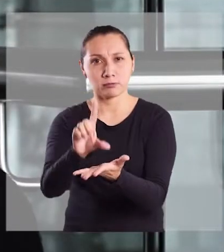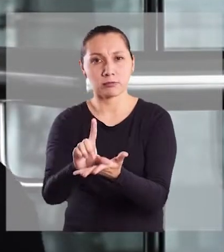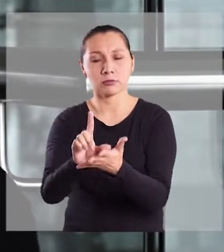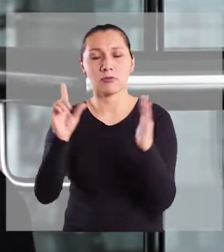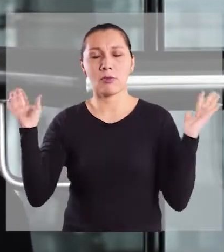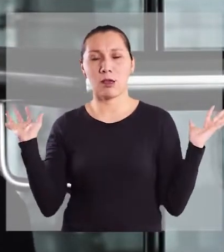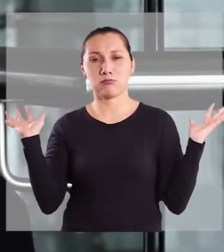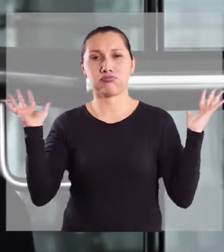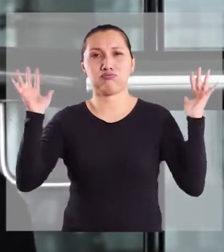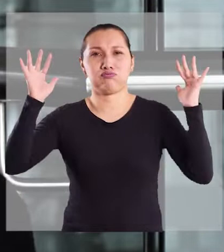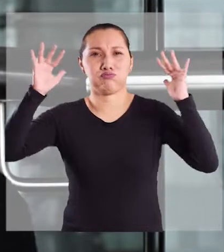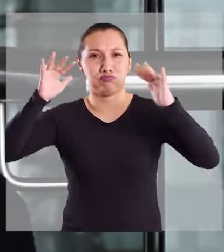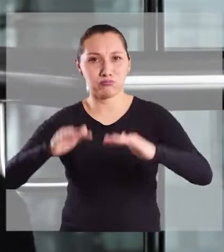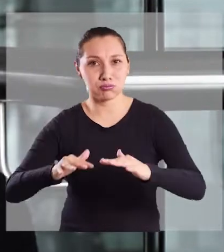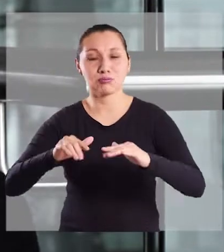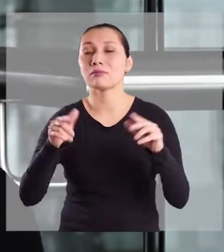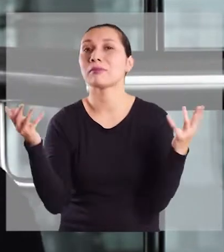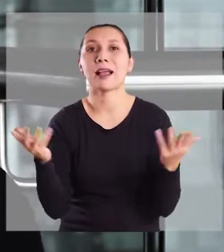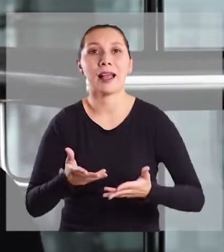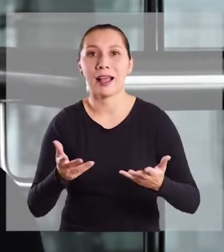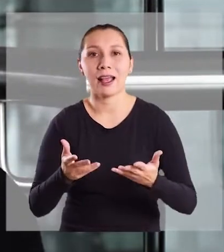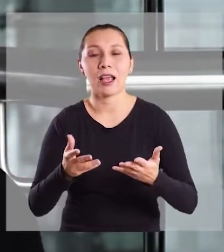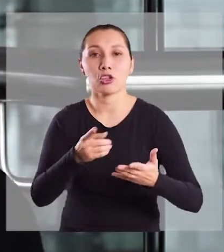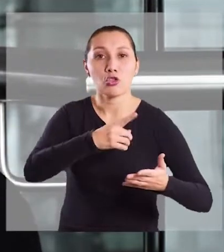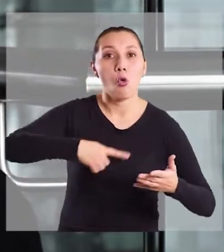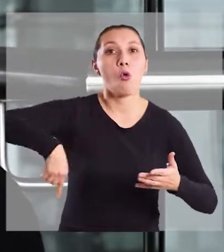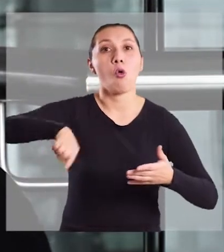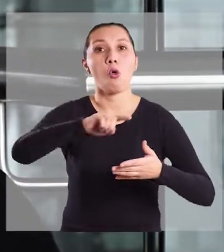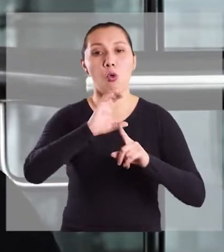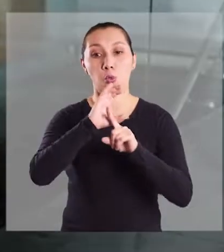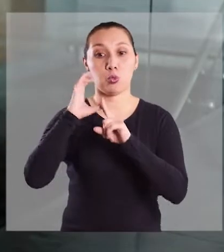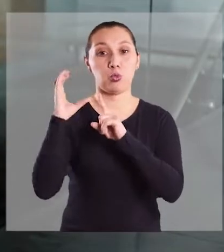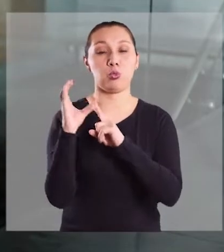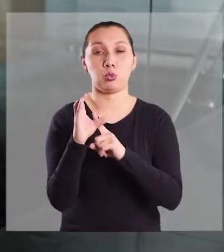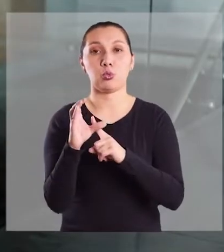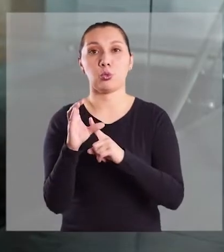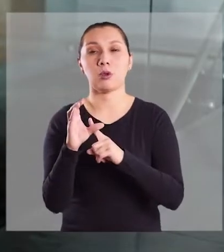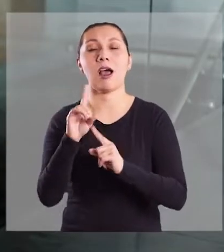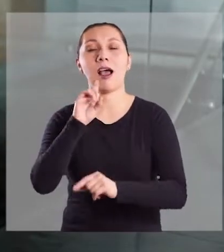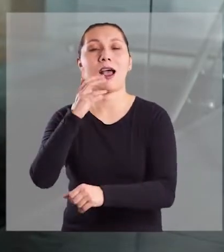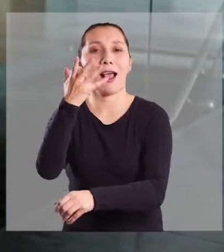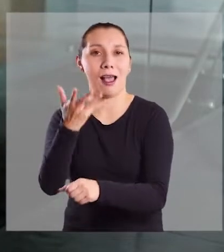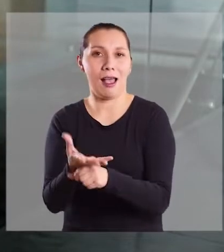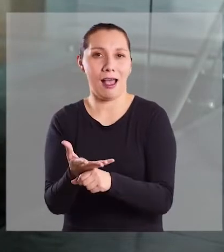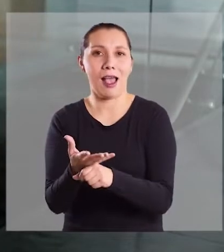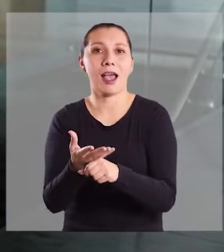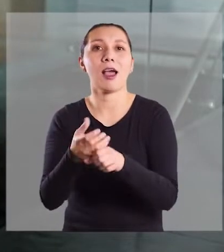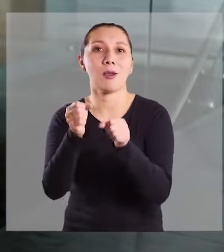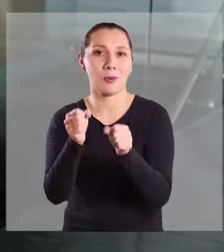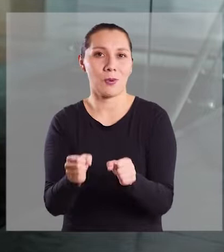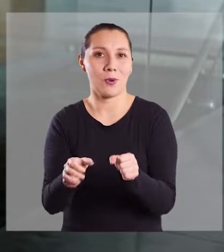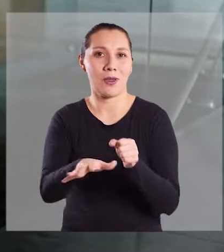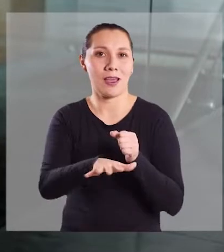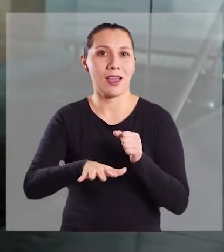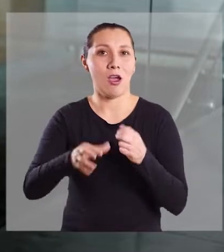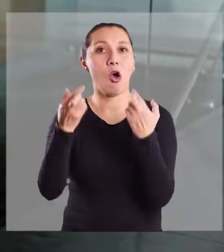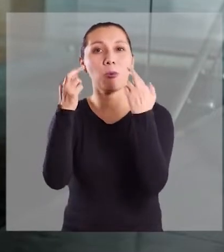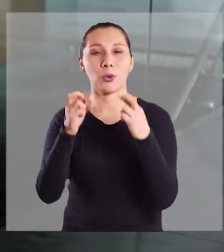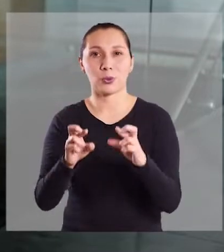lugar, un punto, donde todas las culturas tengan, de alguna manera,